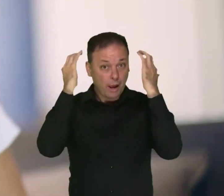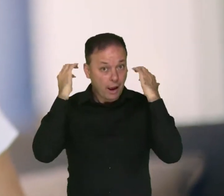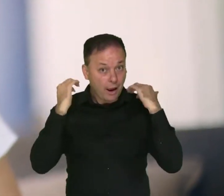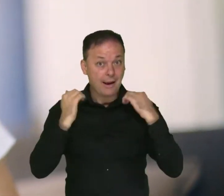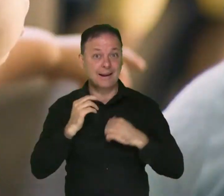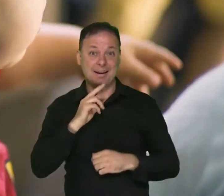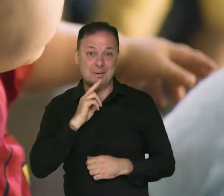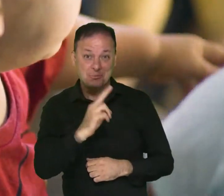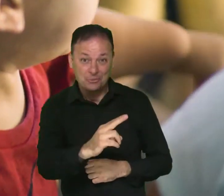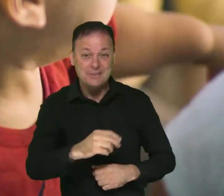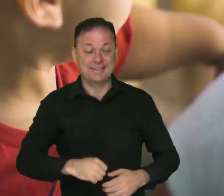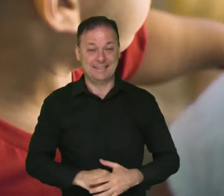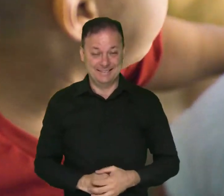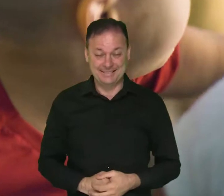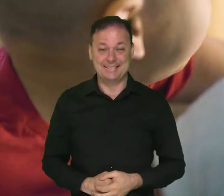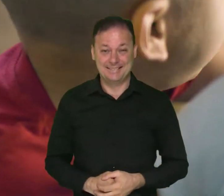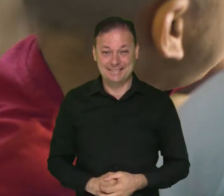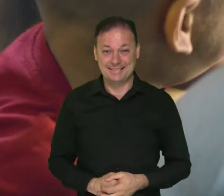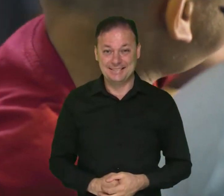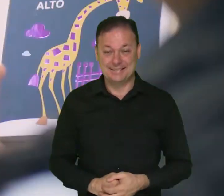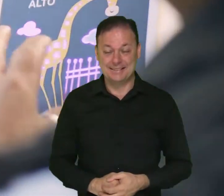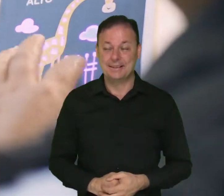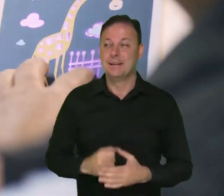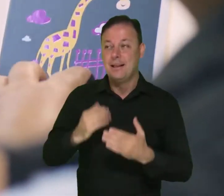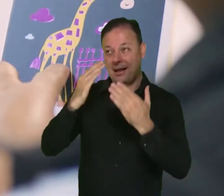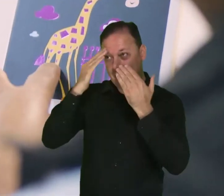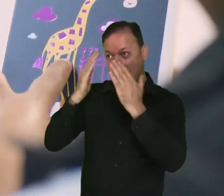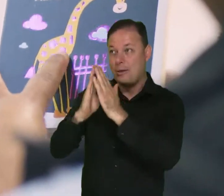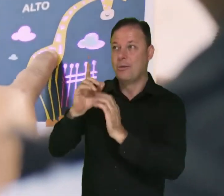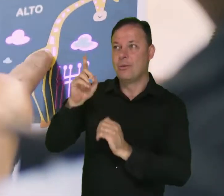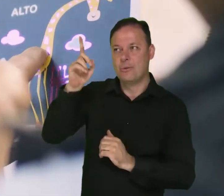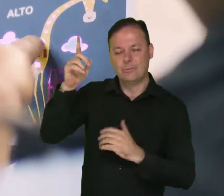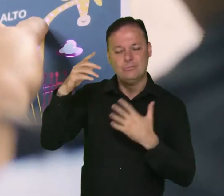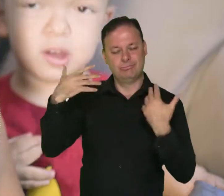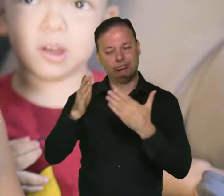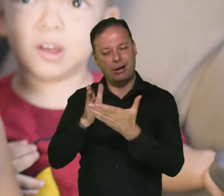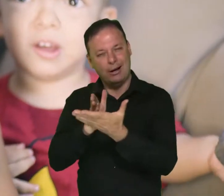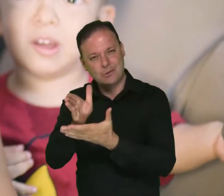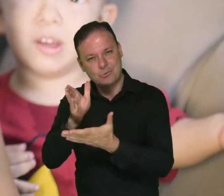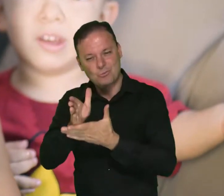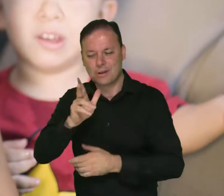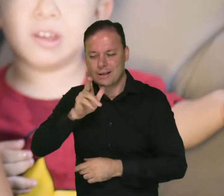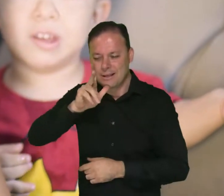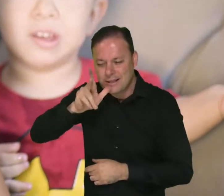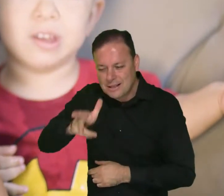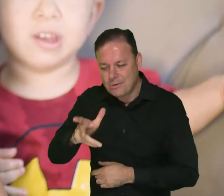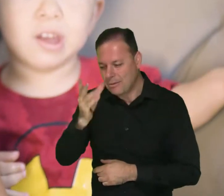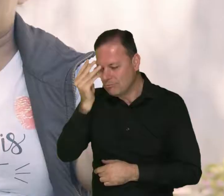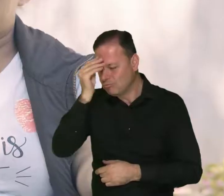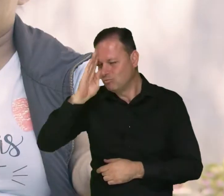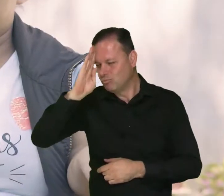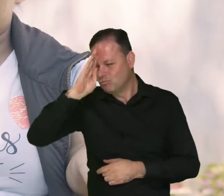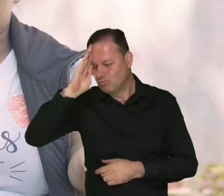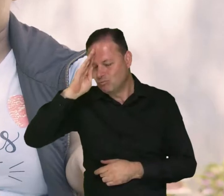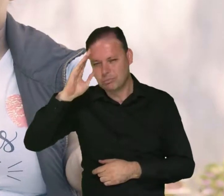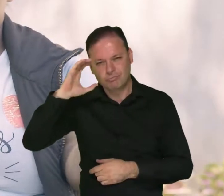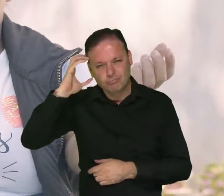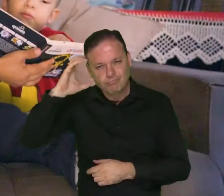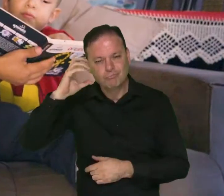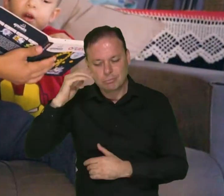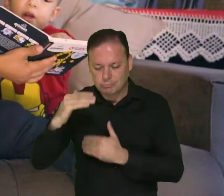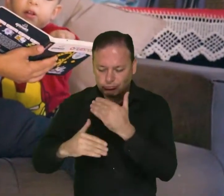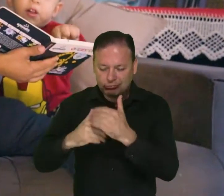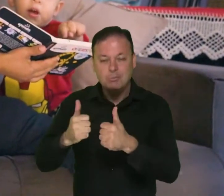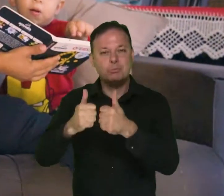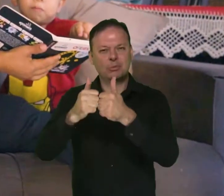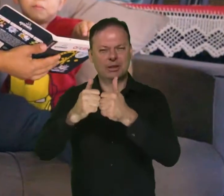Una oveja. Gracias a Dios, con este libro le está ayudando muchísimo a mi hijo. Le hace desarrollar a las criaturas.